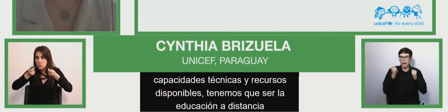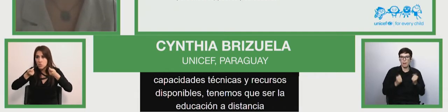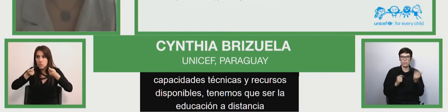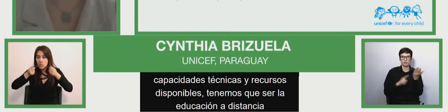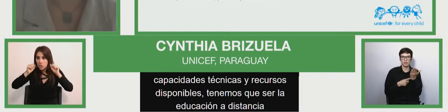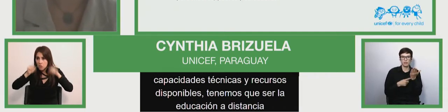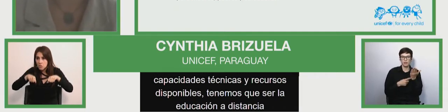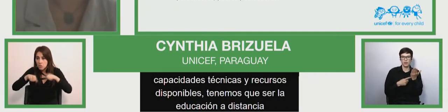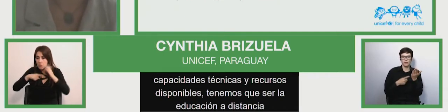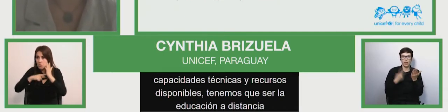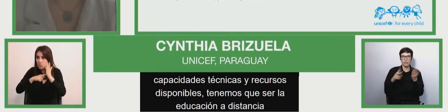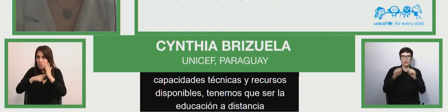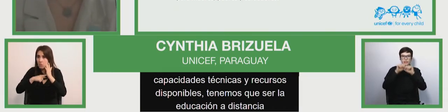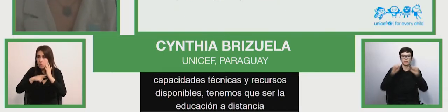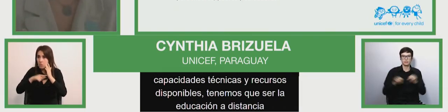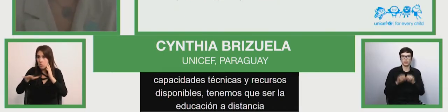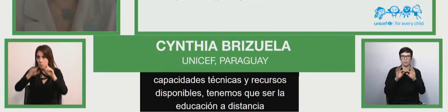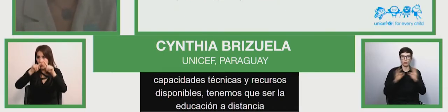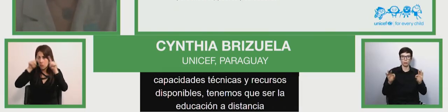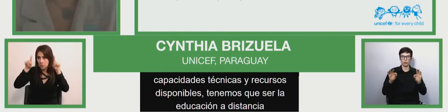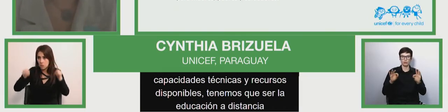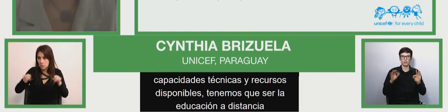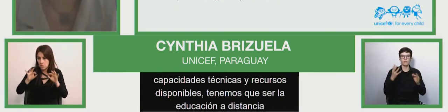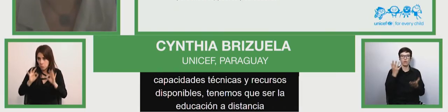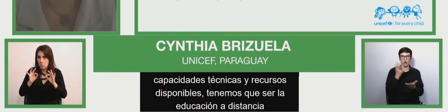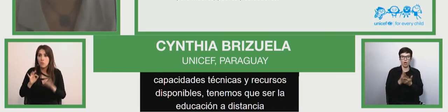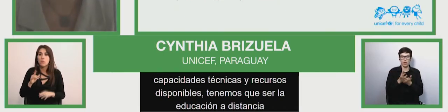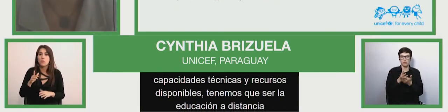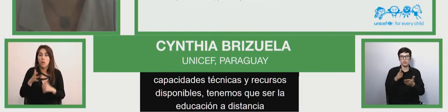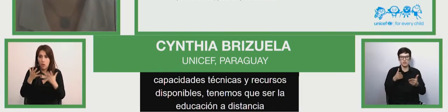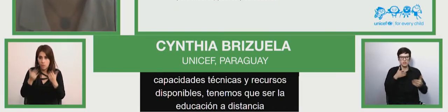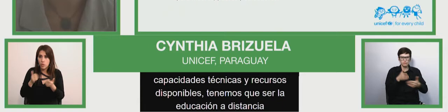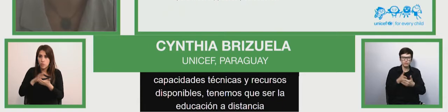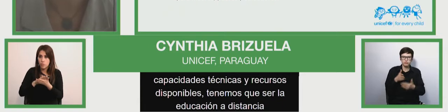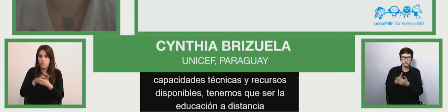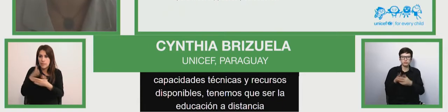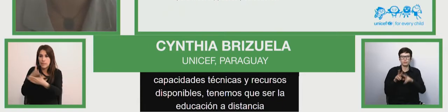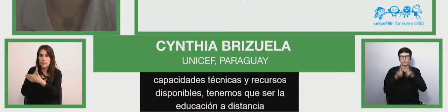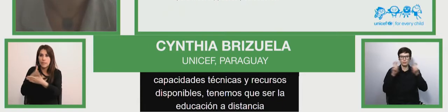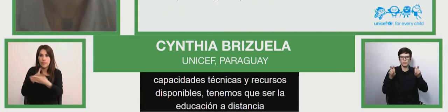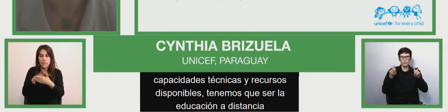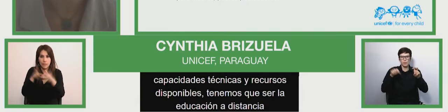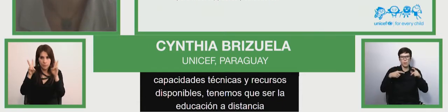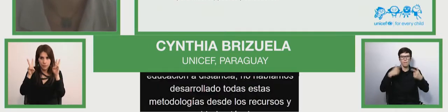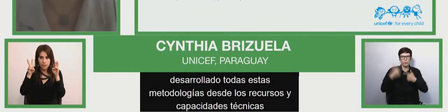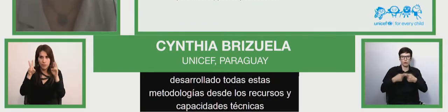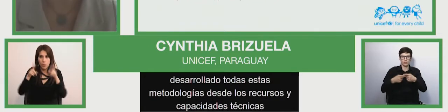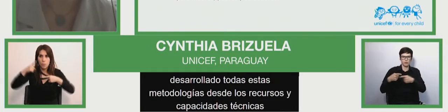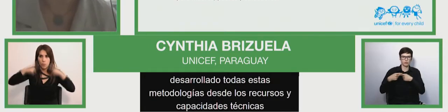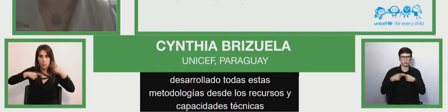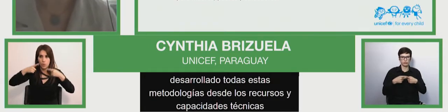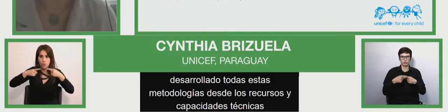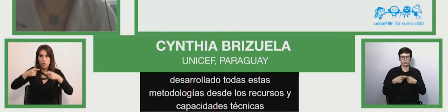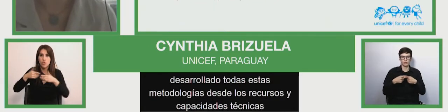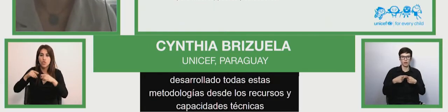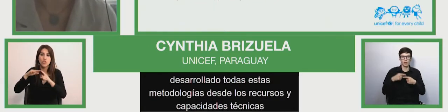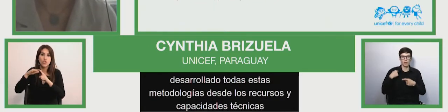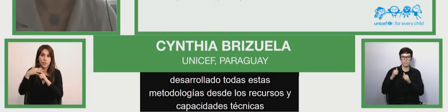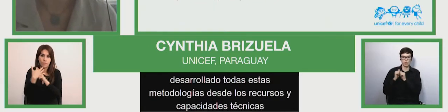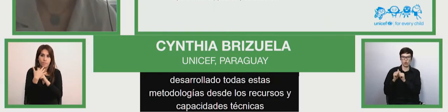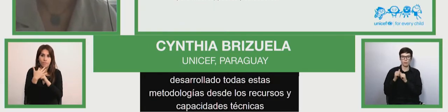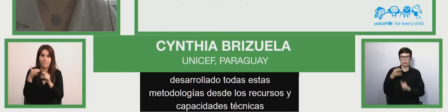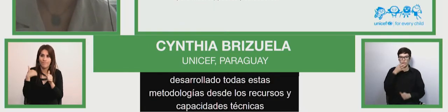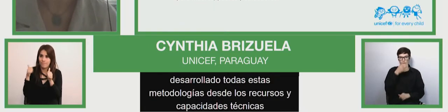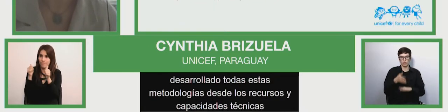de los sistemas educativos. Hay un limitado enfoque integral de las políticas sociales y ya se referían mis compañeros